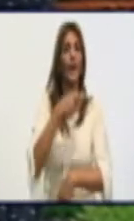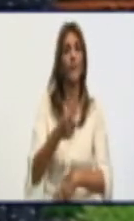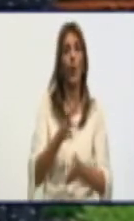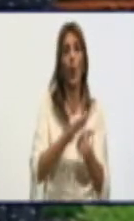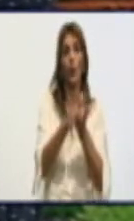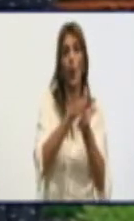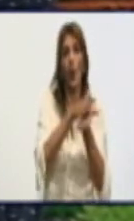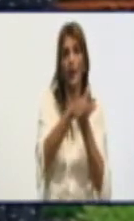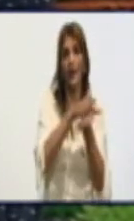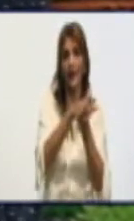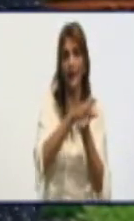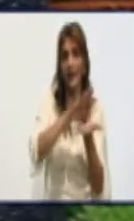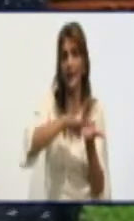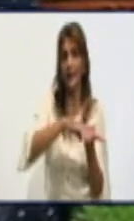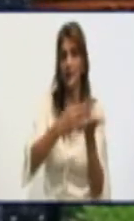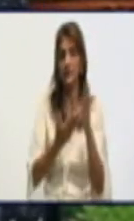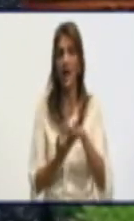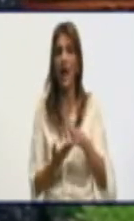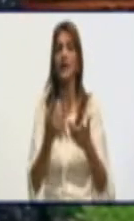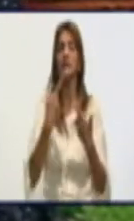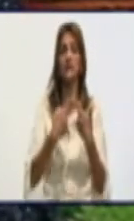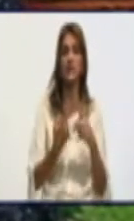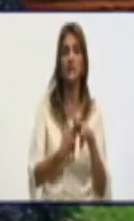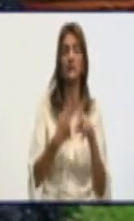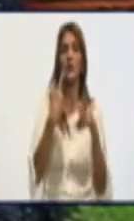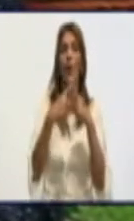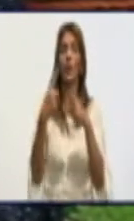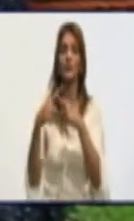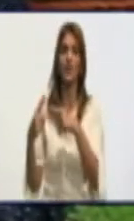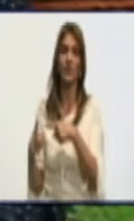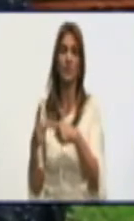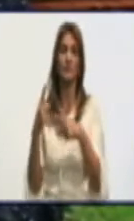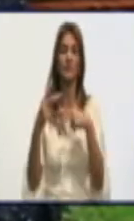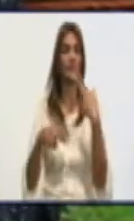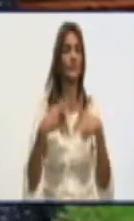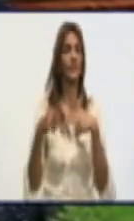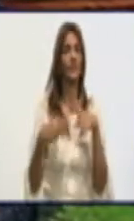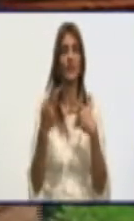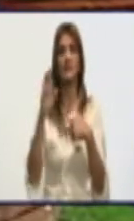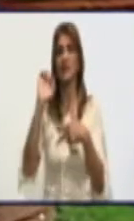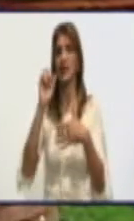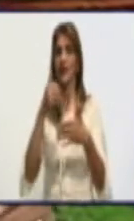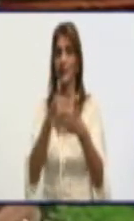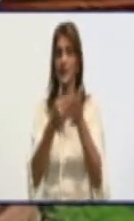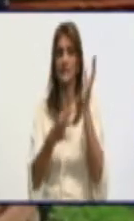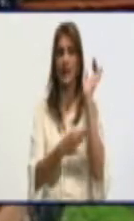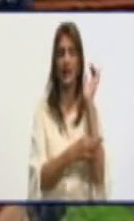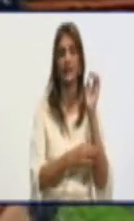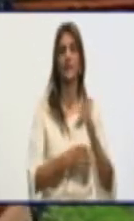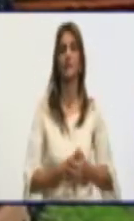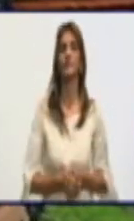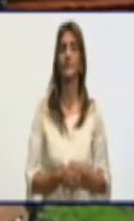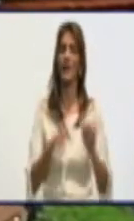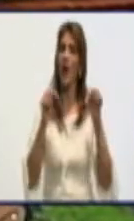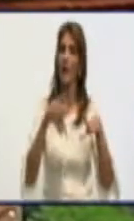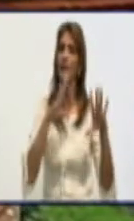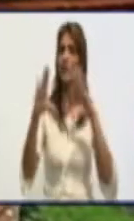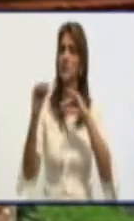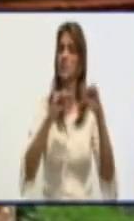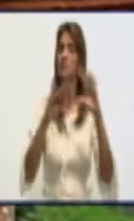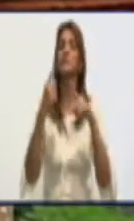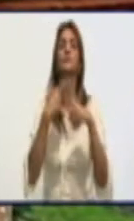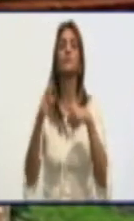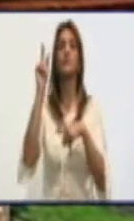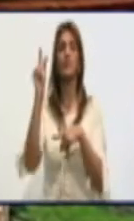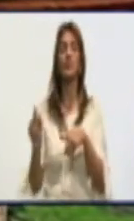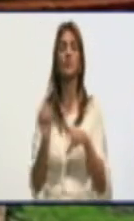otros productos que elaboran ustedes en la industria cárnica. Bueno, vamos al diálogo con Arnel, Unidad Empresarial de